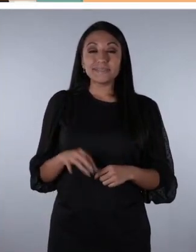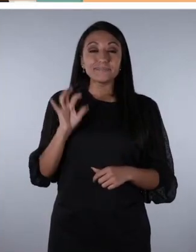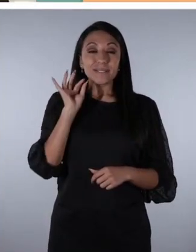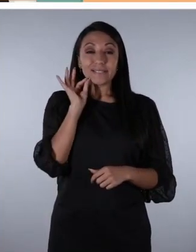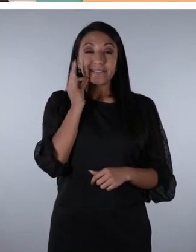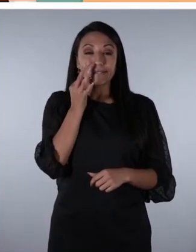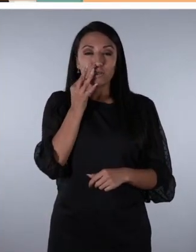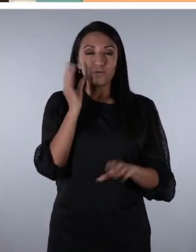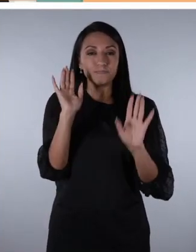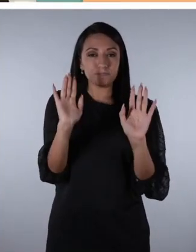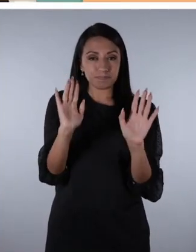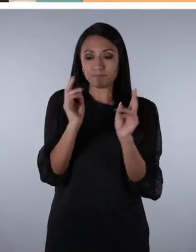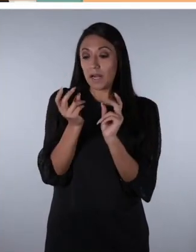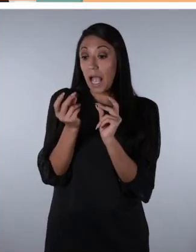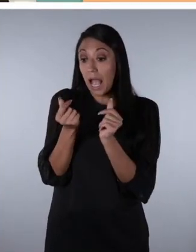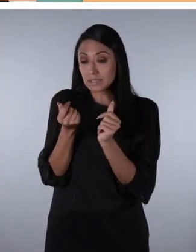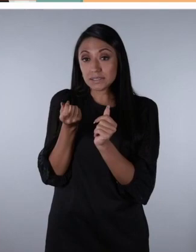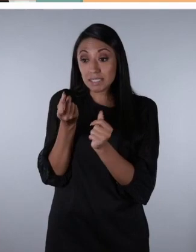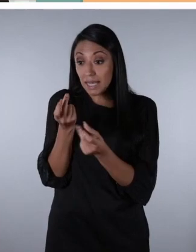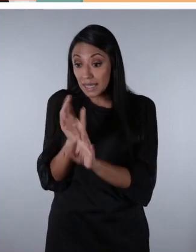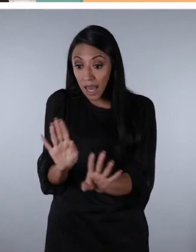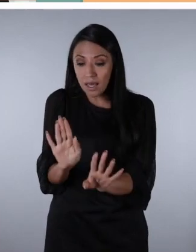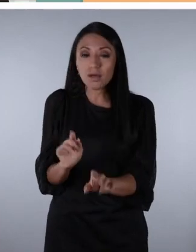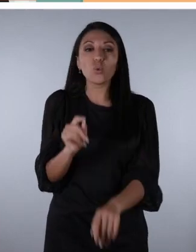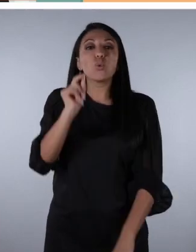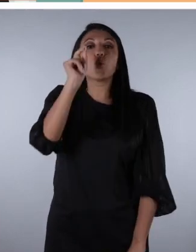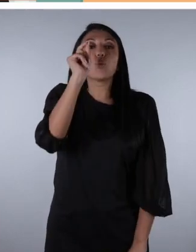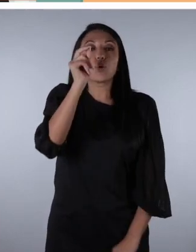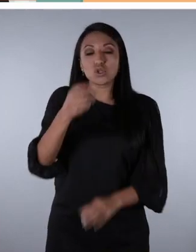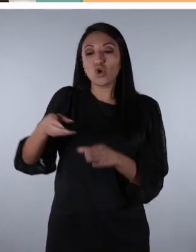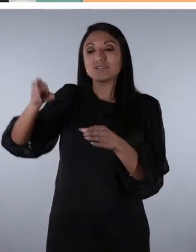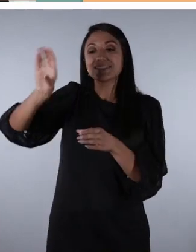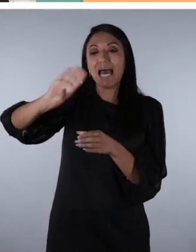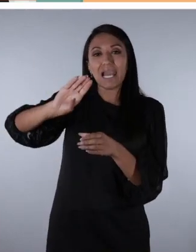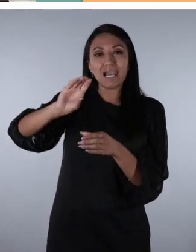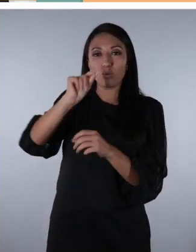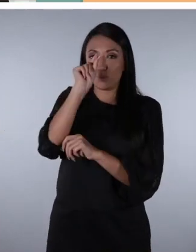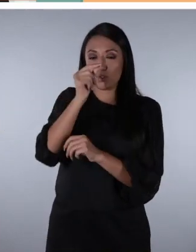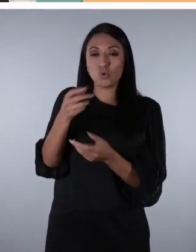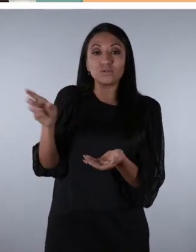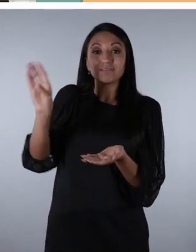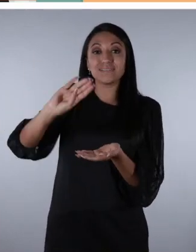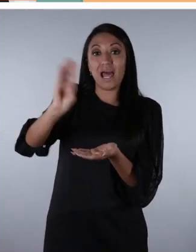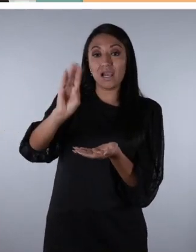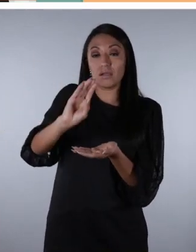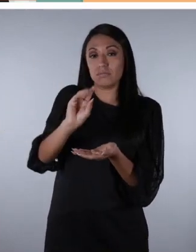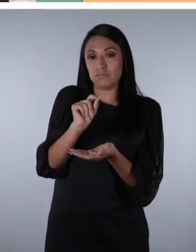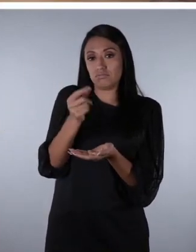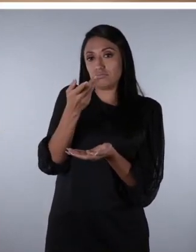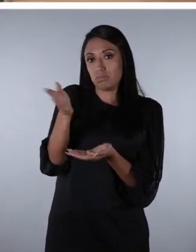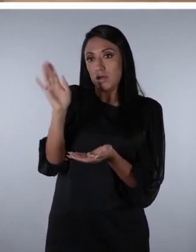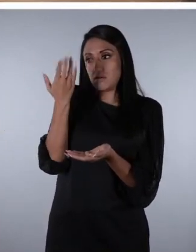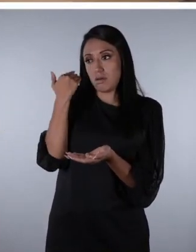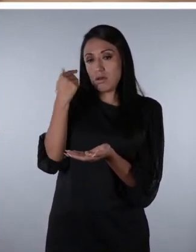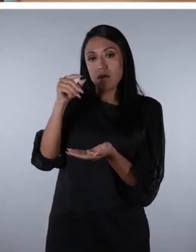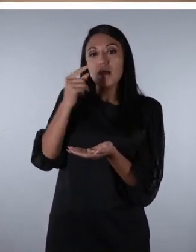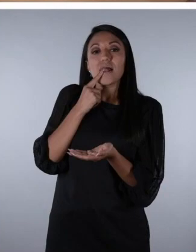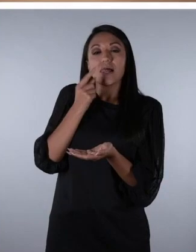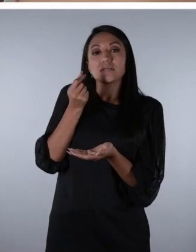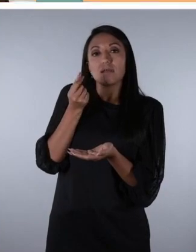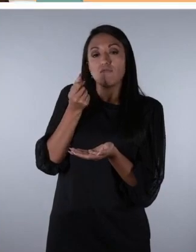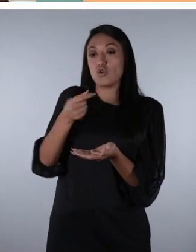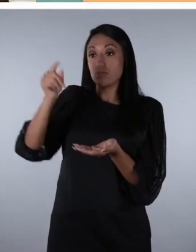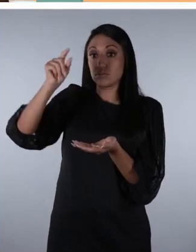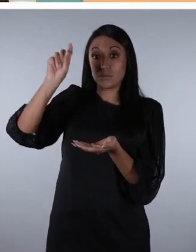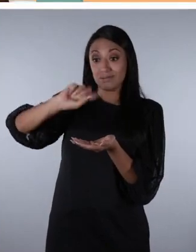Ahora que ya está casi listo, vamos a adicionarle un poquito de sal. Solamente un poquito porque por cuestiones